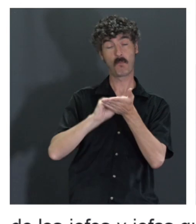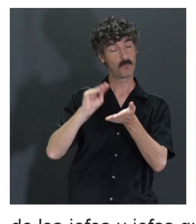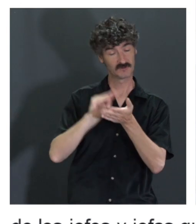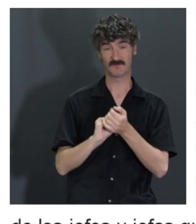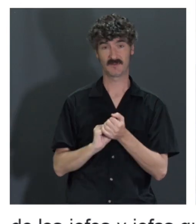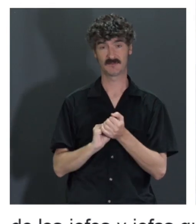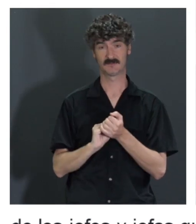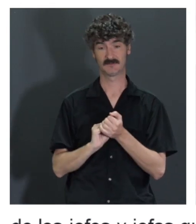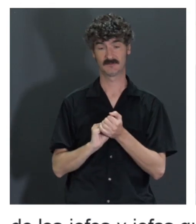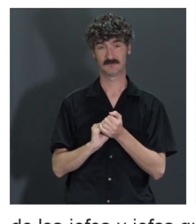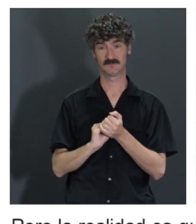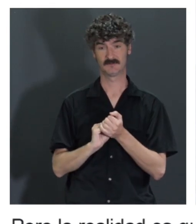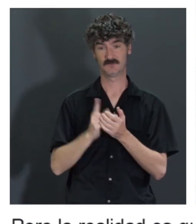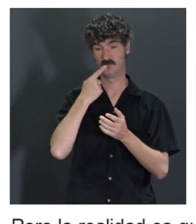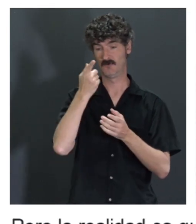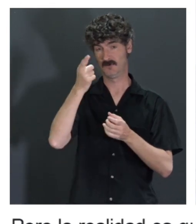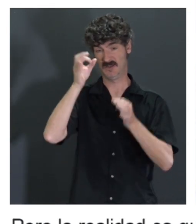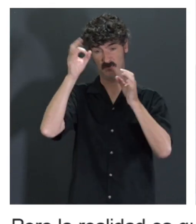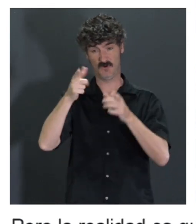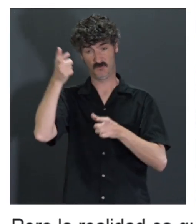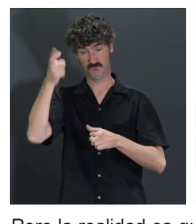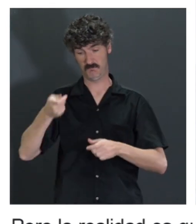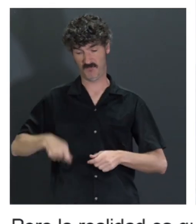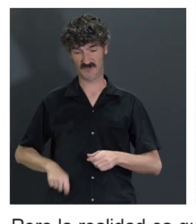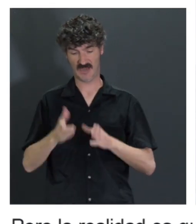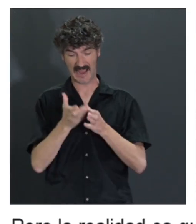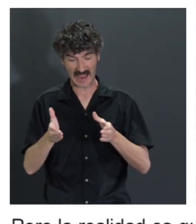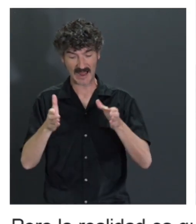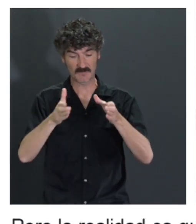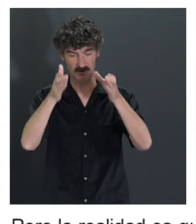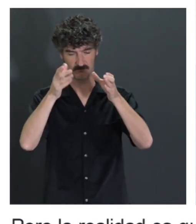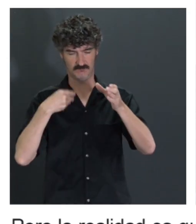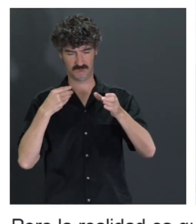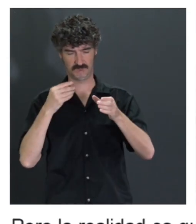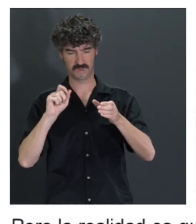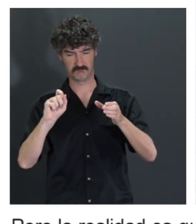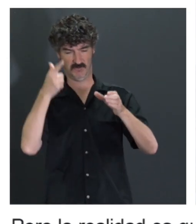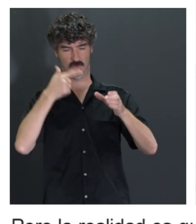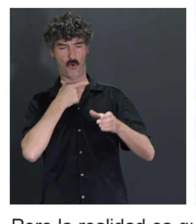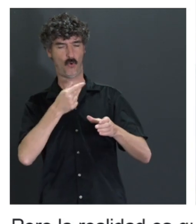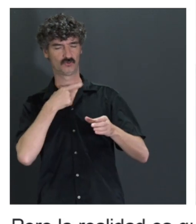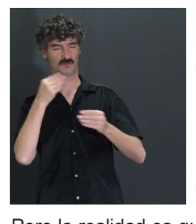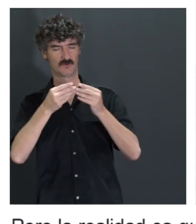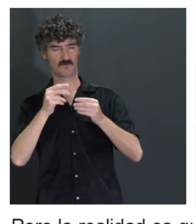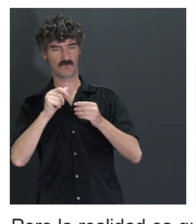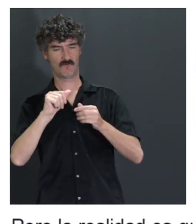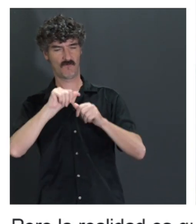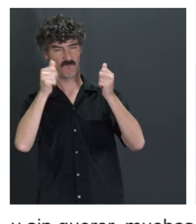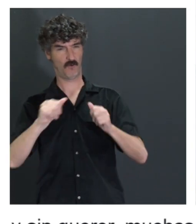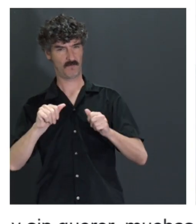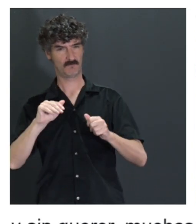pues igual que un alfarero no pueda hacer una vasija y dejar su impronta en la vasija, ¿no? Su gusto, su estilo de diseño,